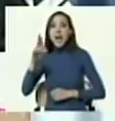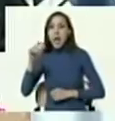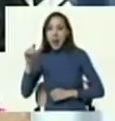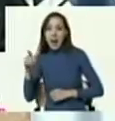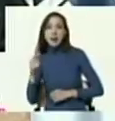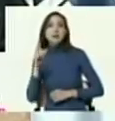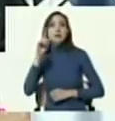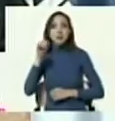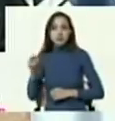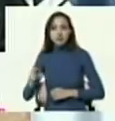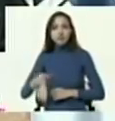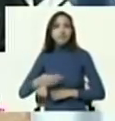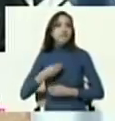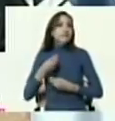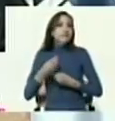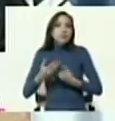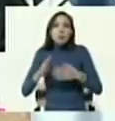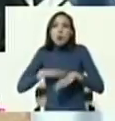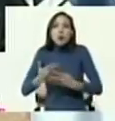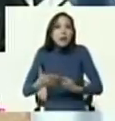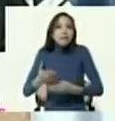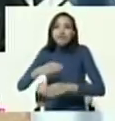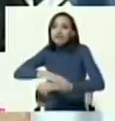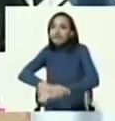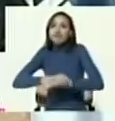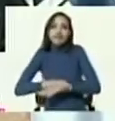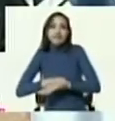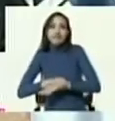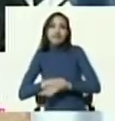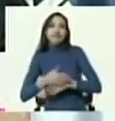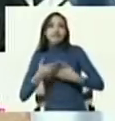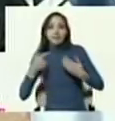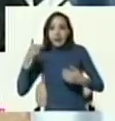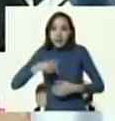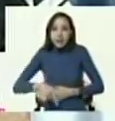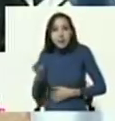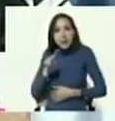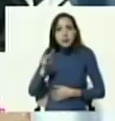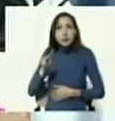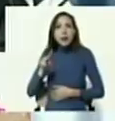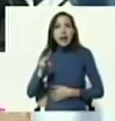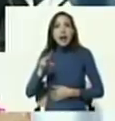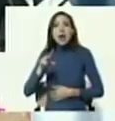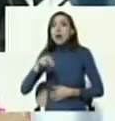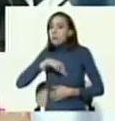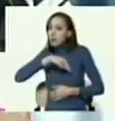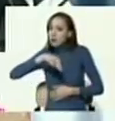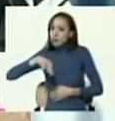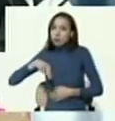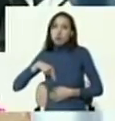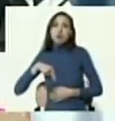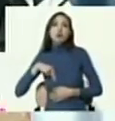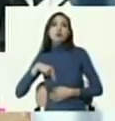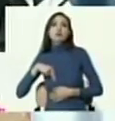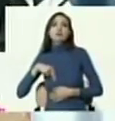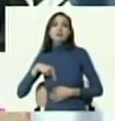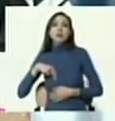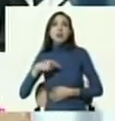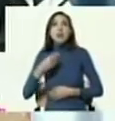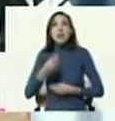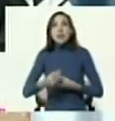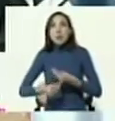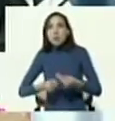Franchini, no ha sido extraditado a nuestro país cosa que para nosotros implica